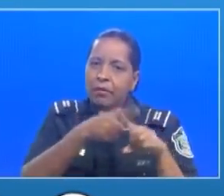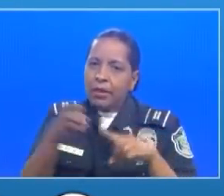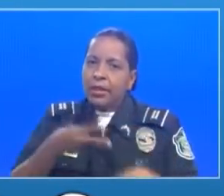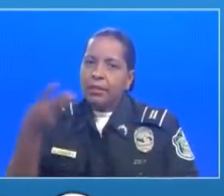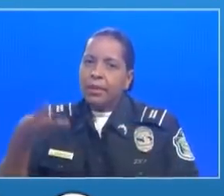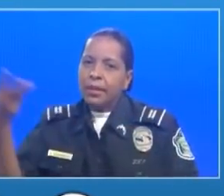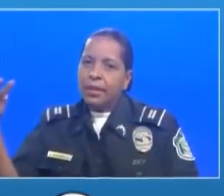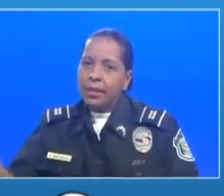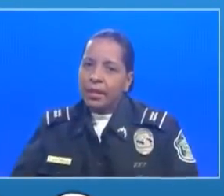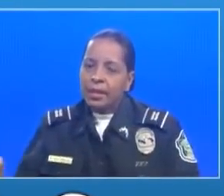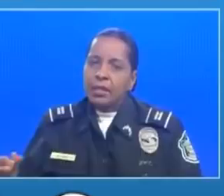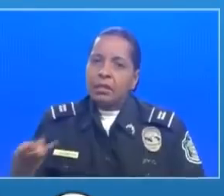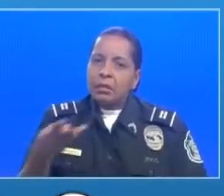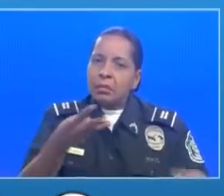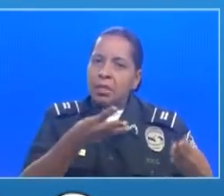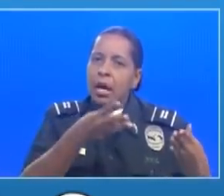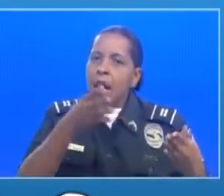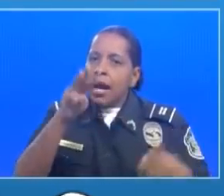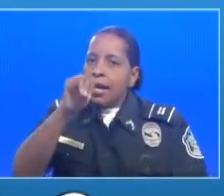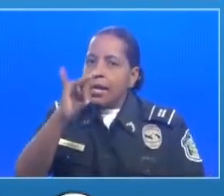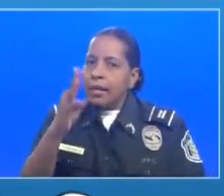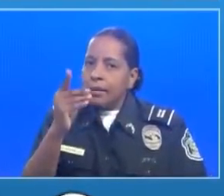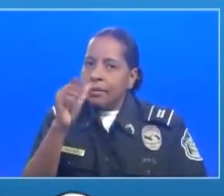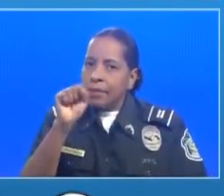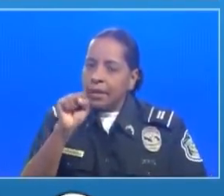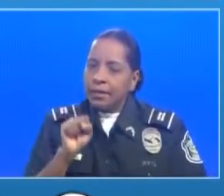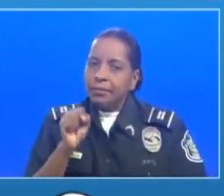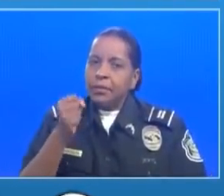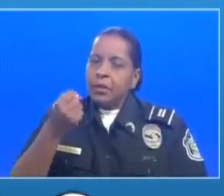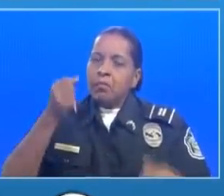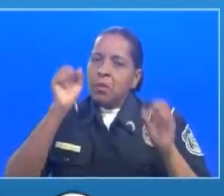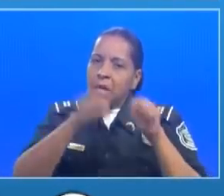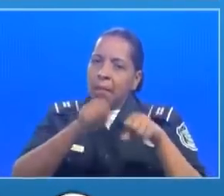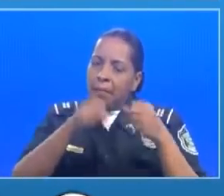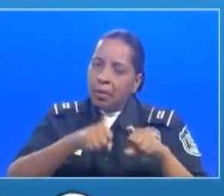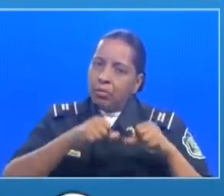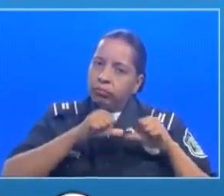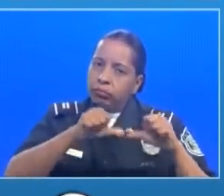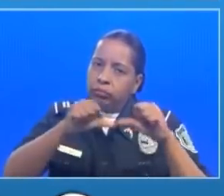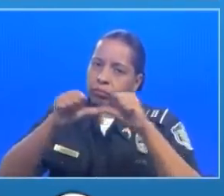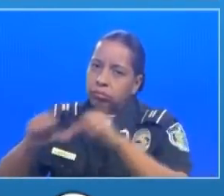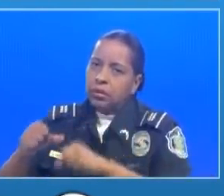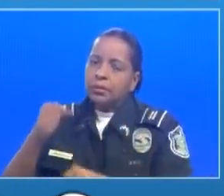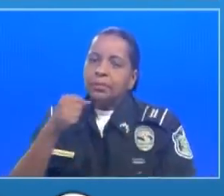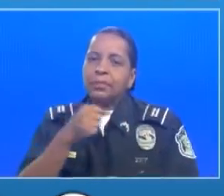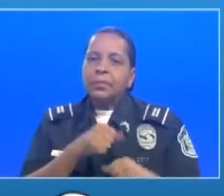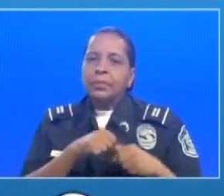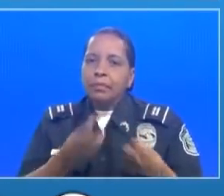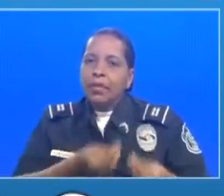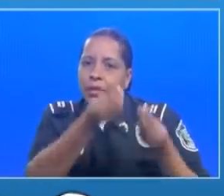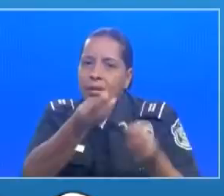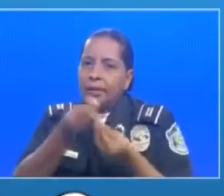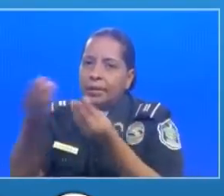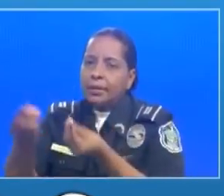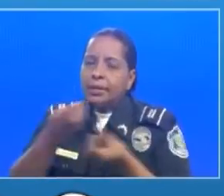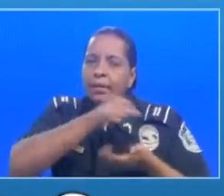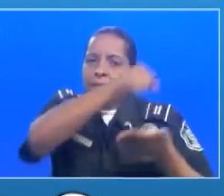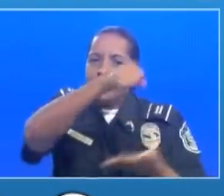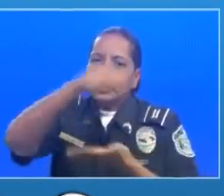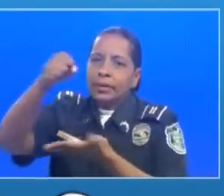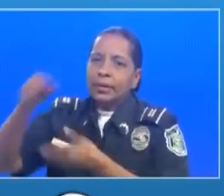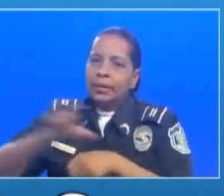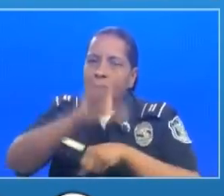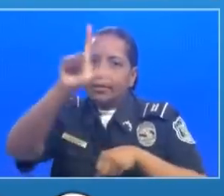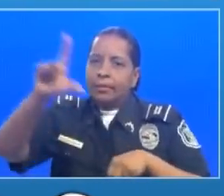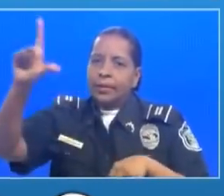necesita nuestra producción agropecuaria para poder seguir continuar y poder alimentar al resto